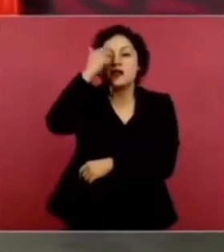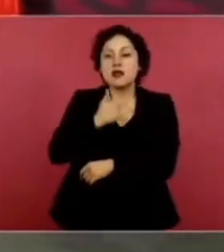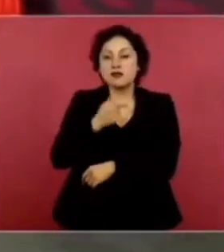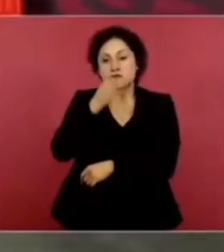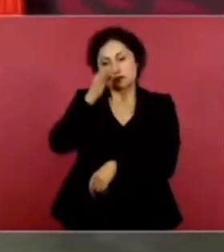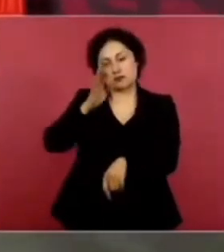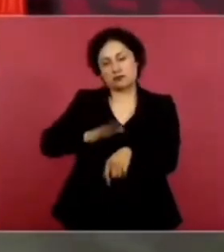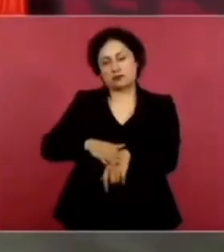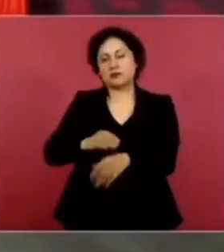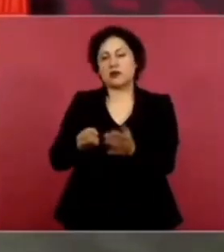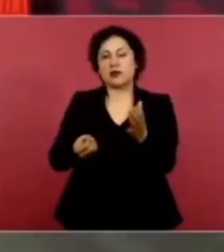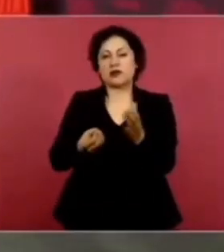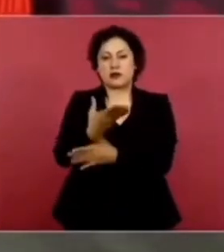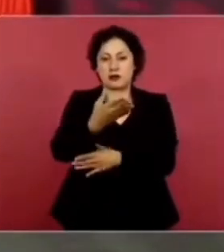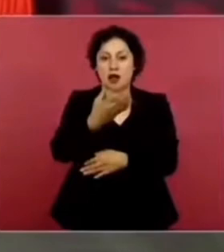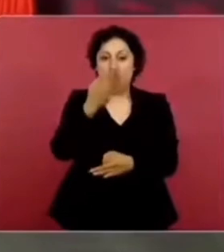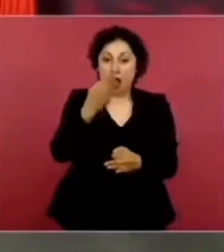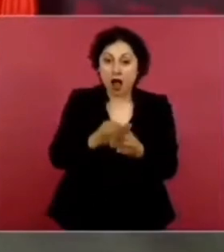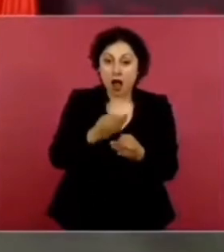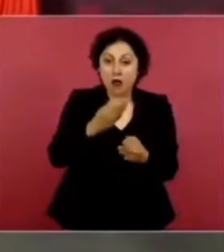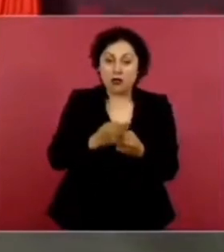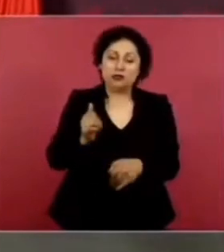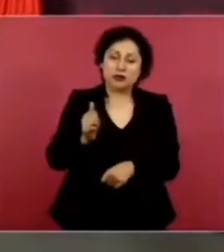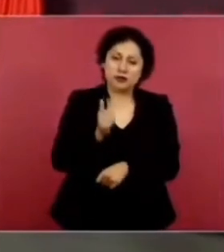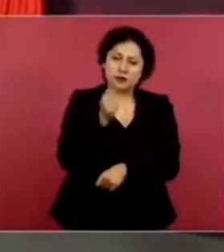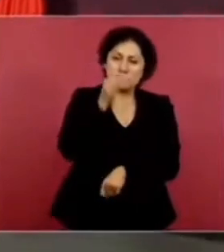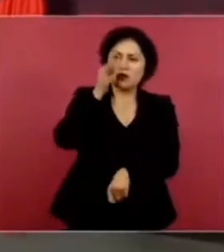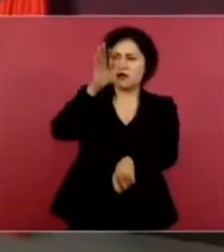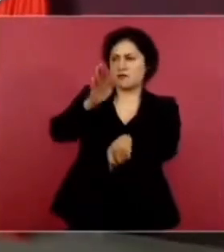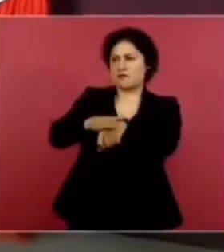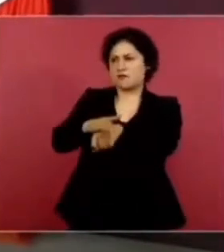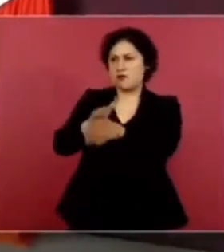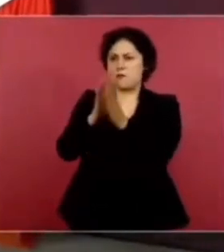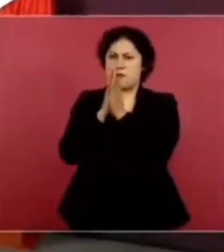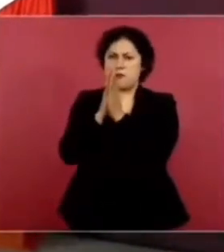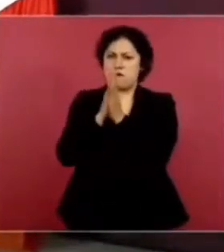Que nos ayuden. Que no se presten a esas cosas. Las